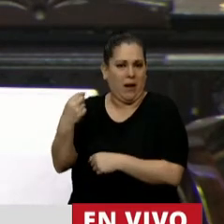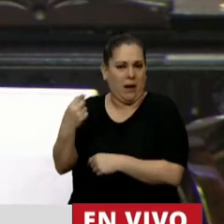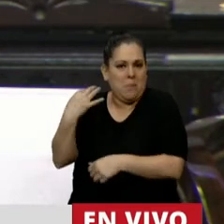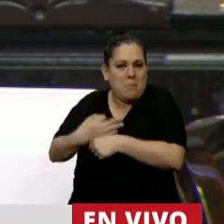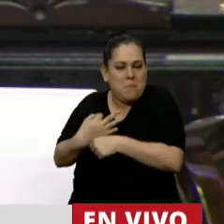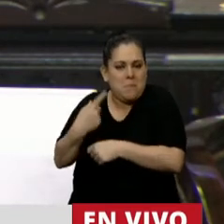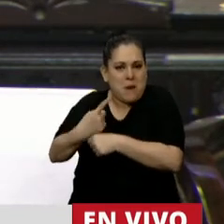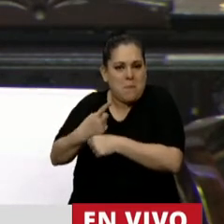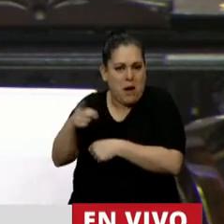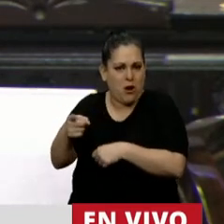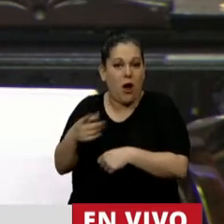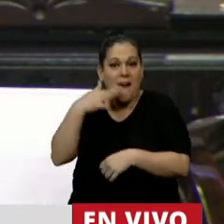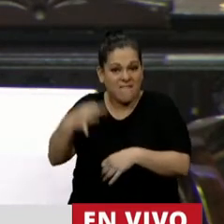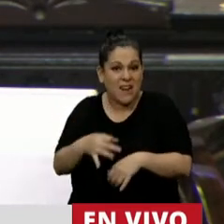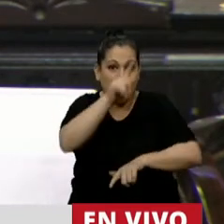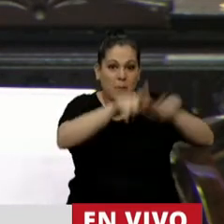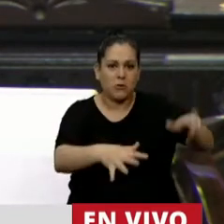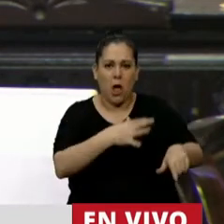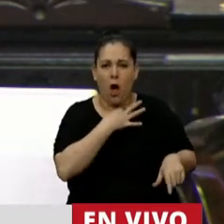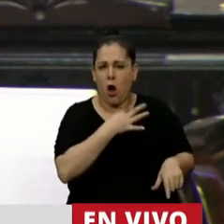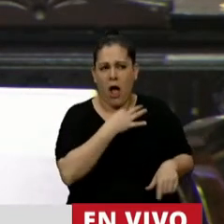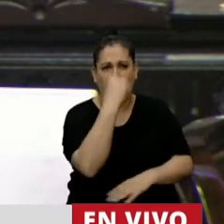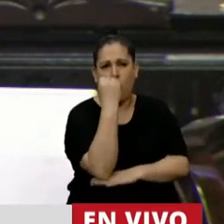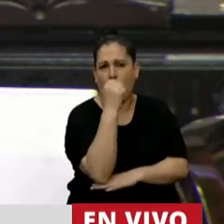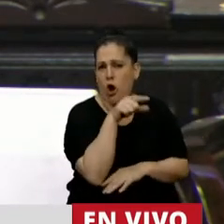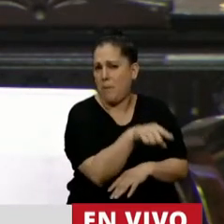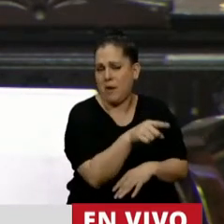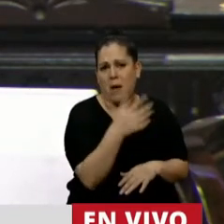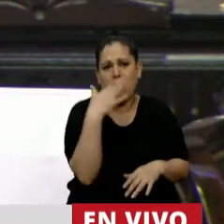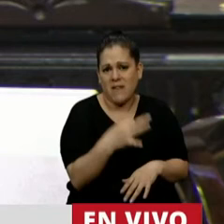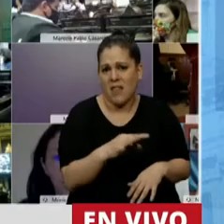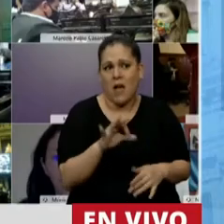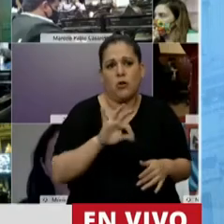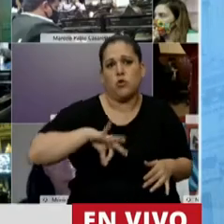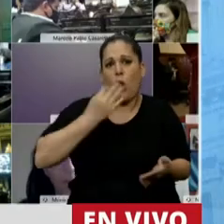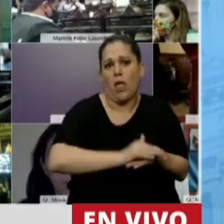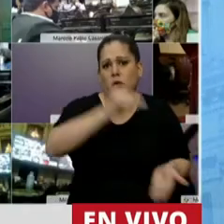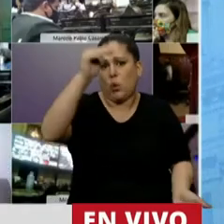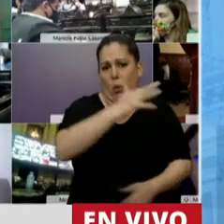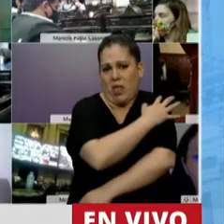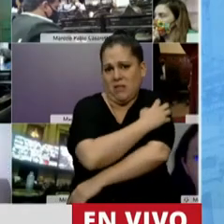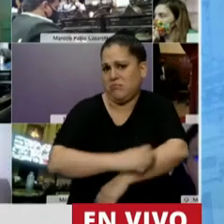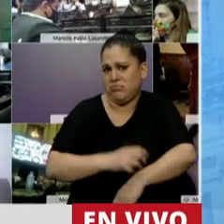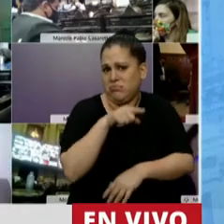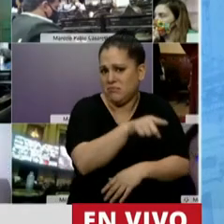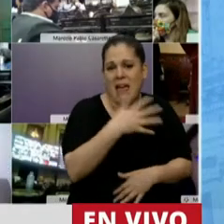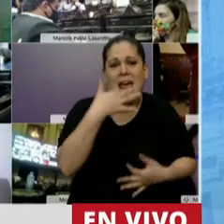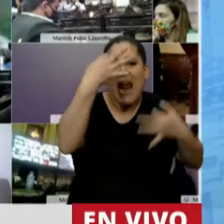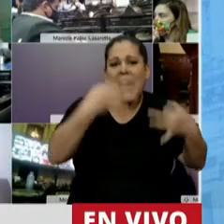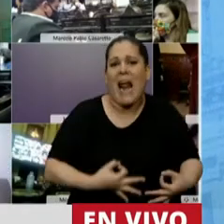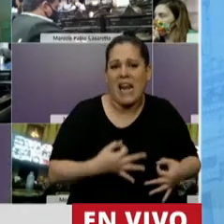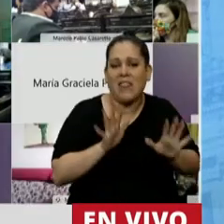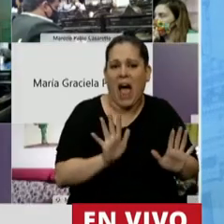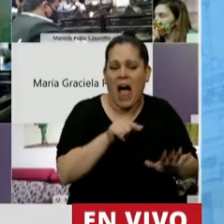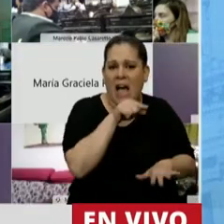los que están realmente ahogados económicamente, porque su vida entera ha sido precarizada, sufren esa realidad simplemente